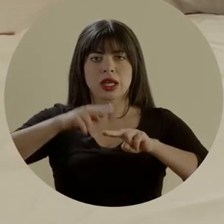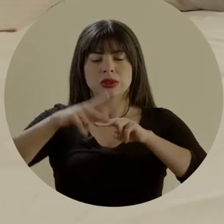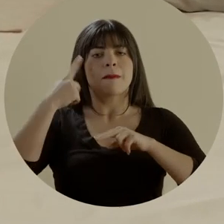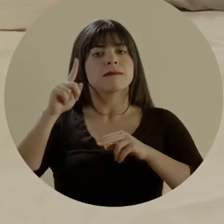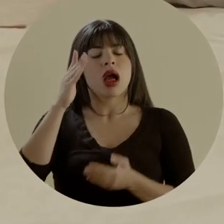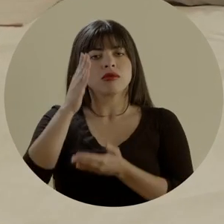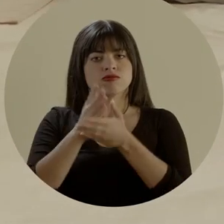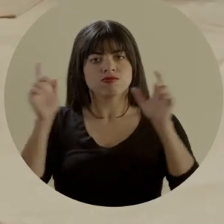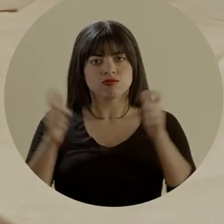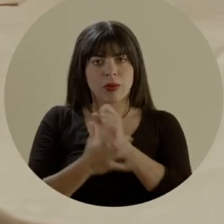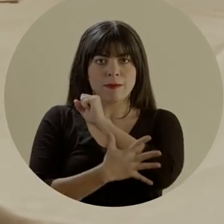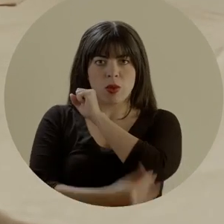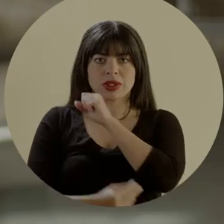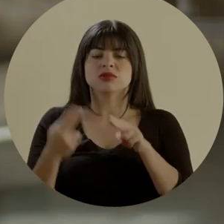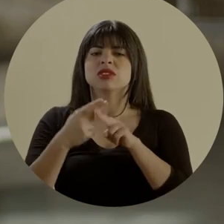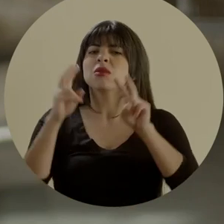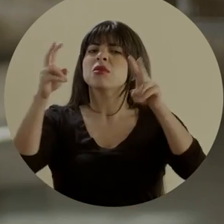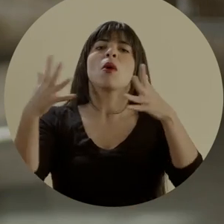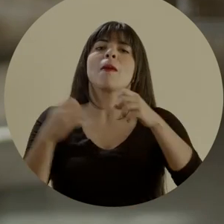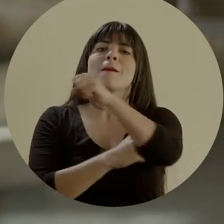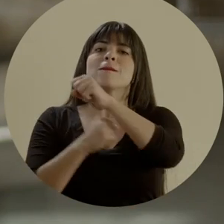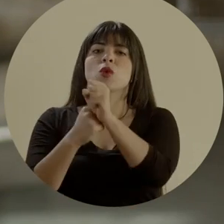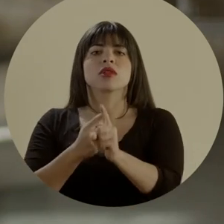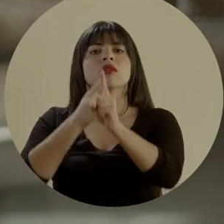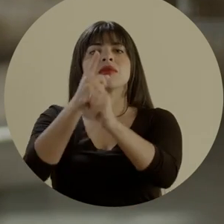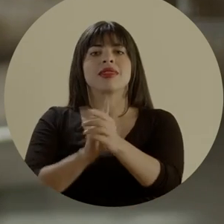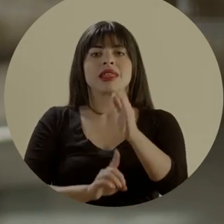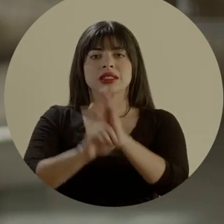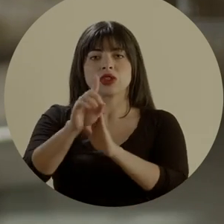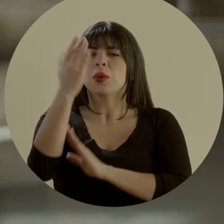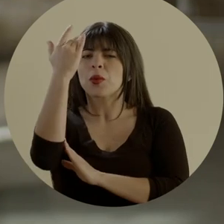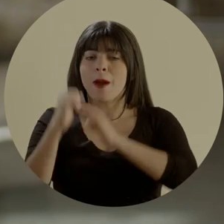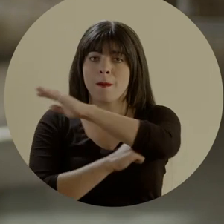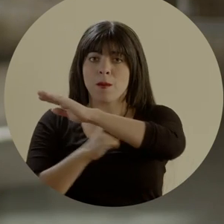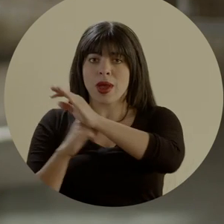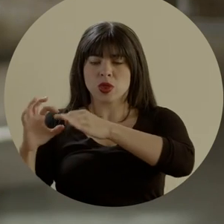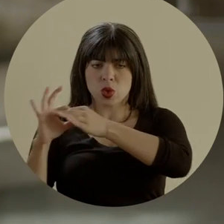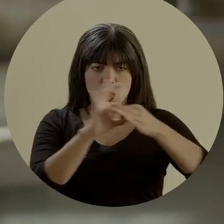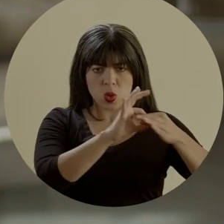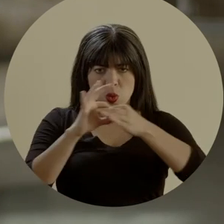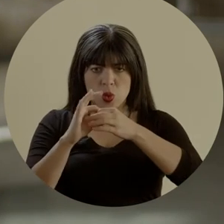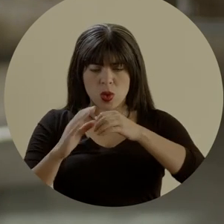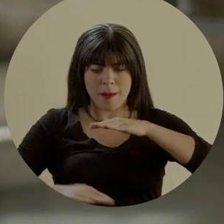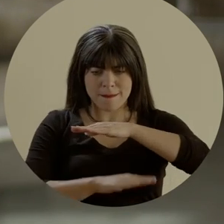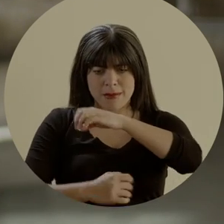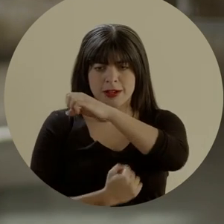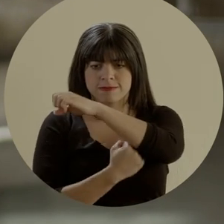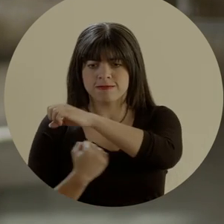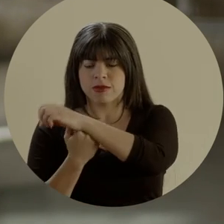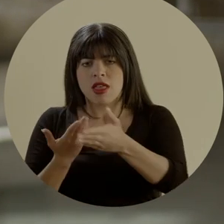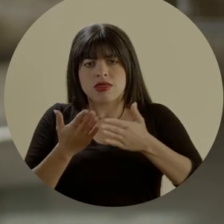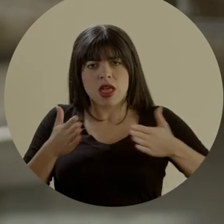estrategia nacional para la reducción de la pobreza. La llamamos puente al desarrollo porque un puente une,